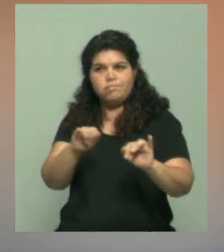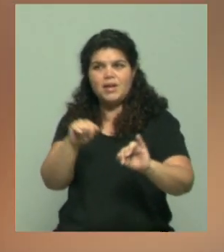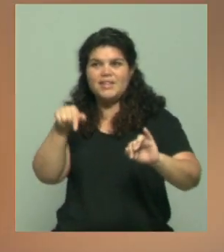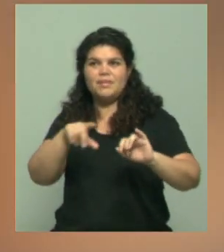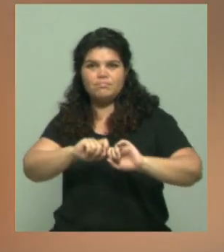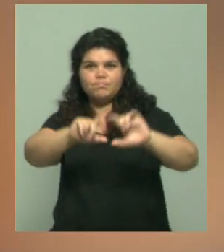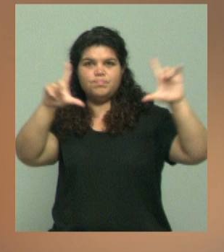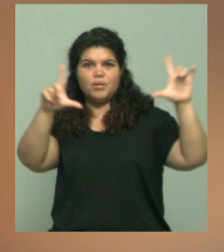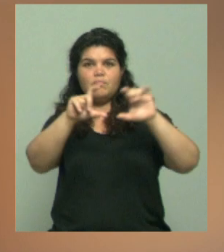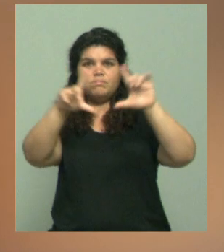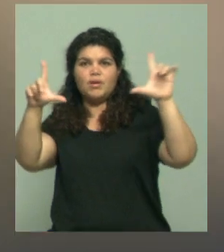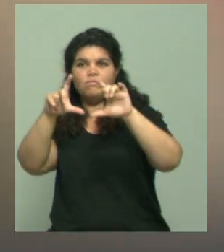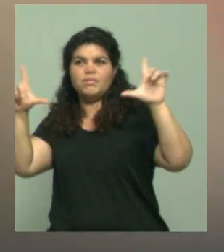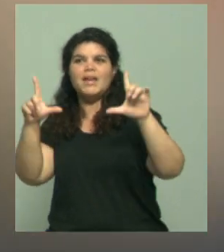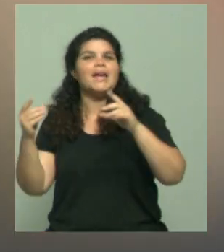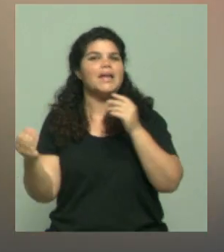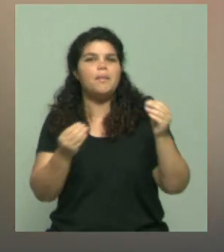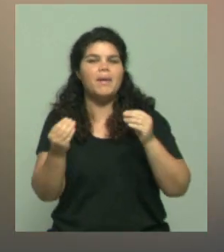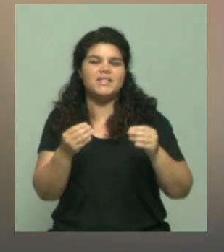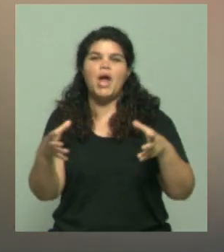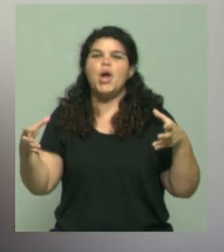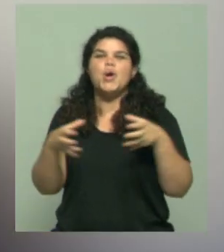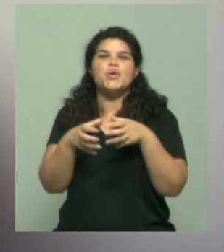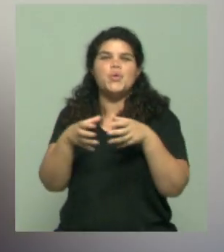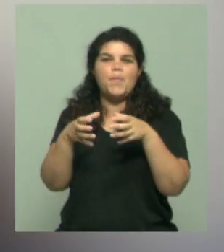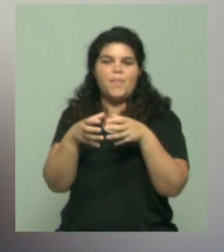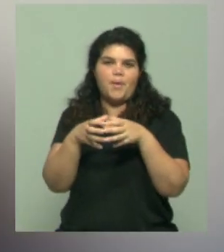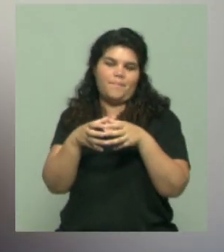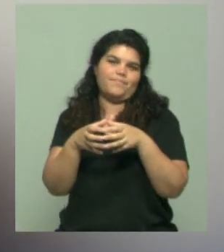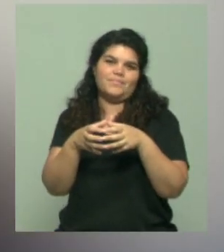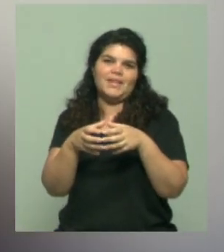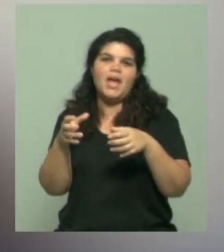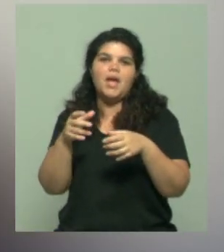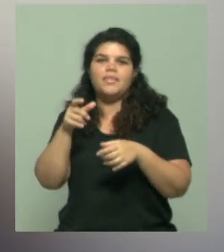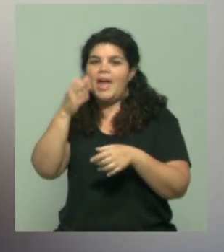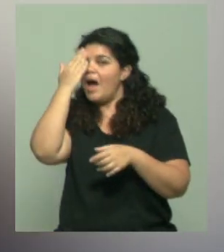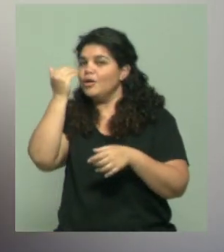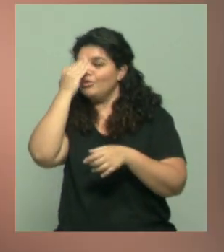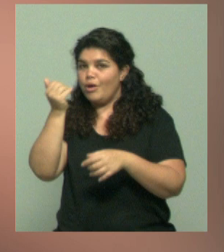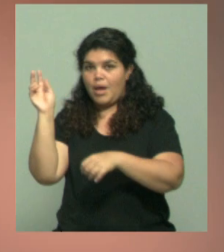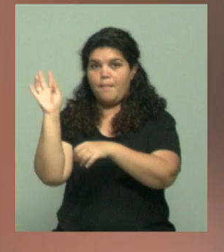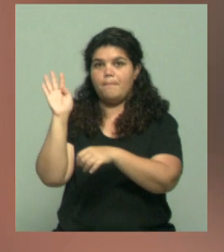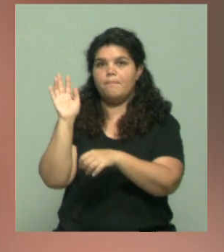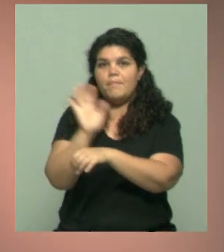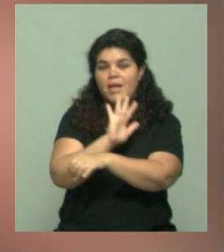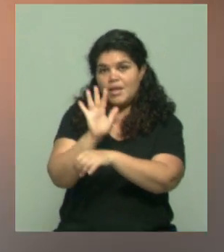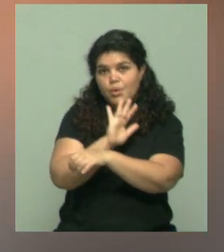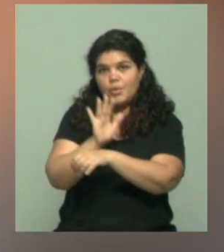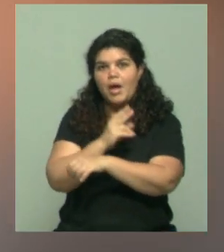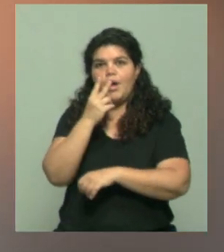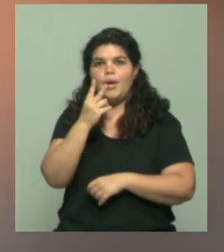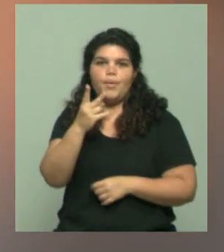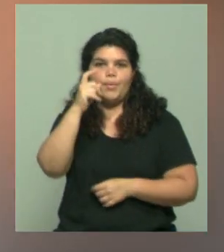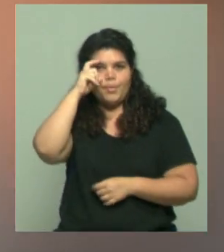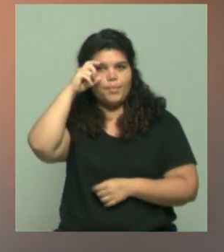armaron los vengadores, hay que decirlo así, porque justamente estos superhéroes obviamente tienen que ver